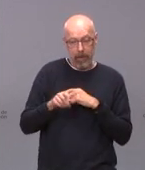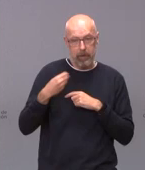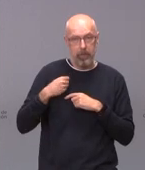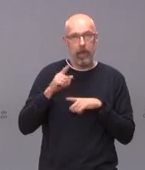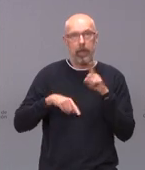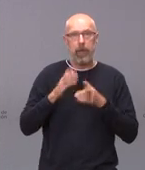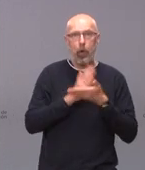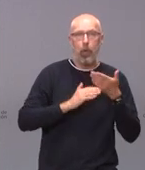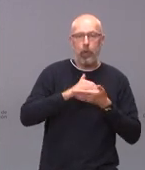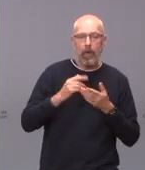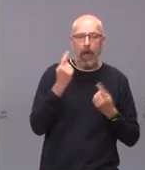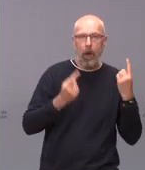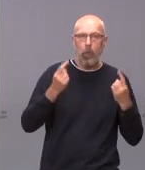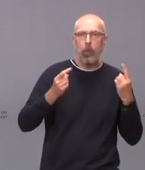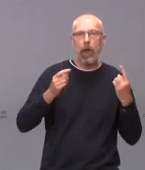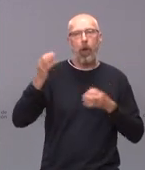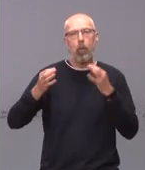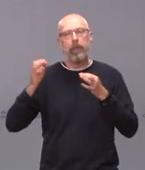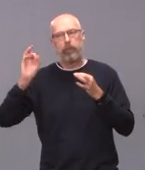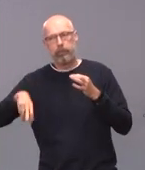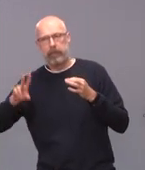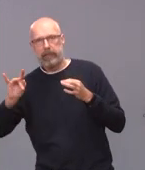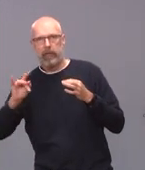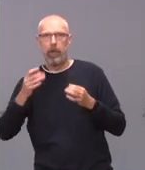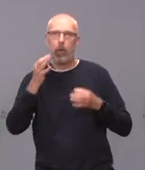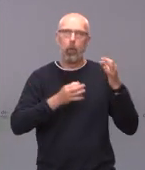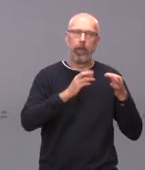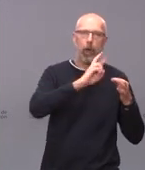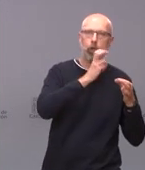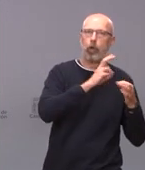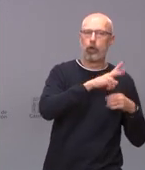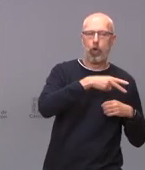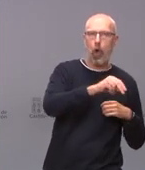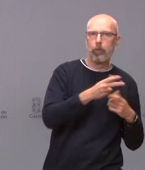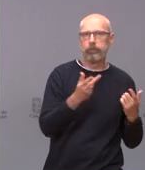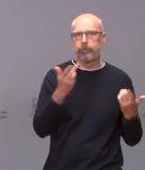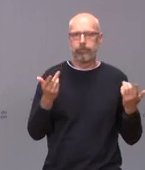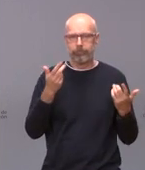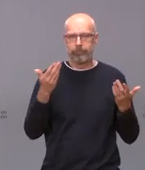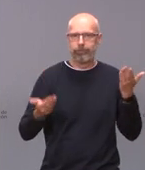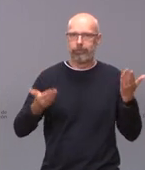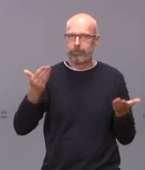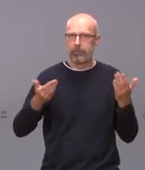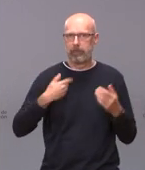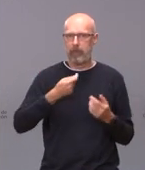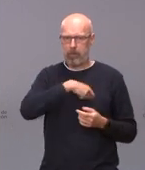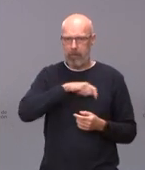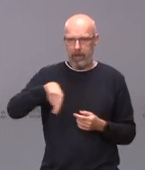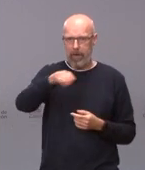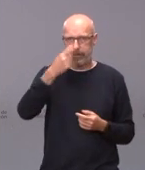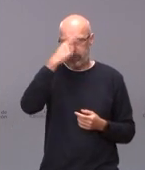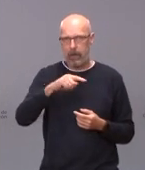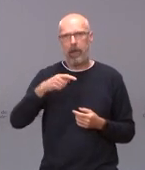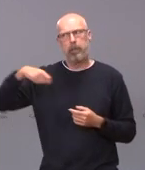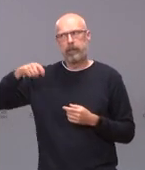han encontrado ratificación judicial y en otras no lo sabemos nosotros y lo saben todos los españoles y yo creo que el presidente del gobierno también lo